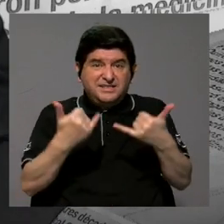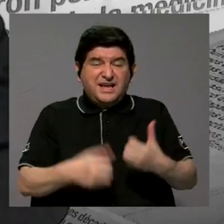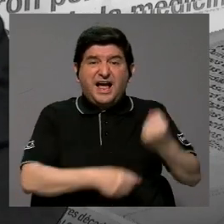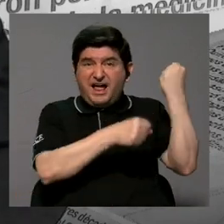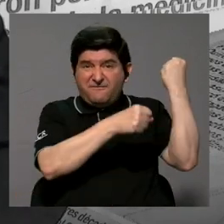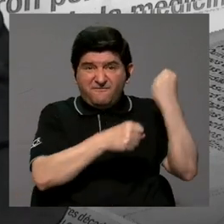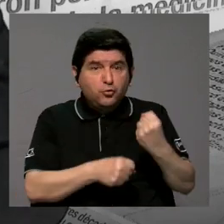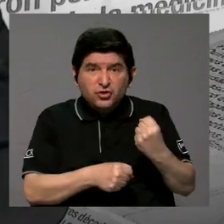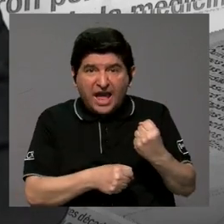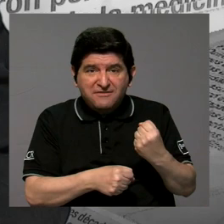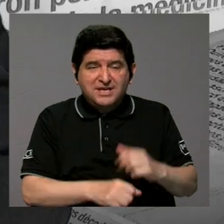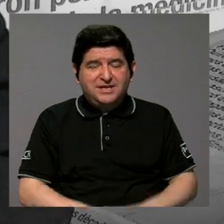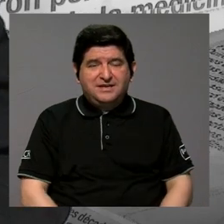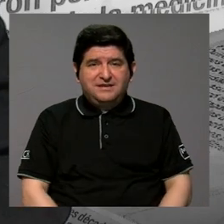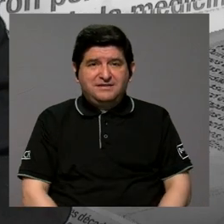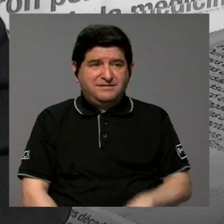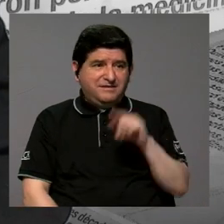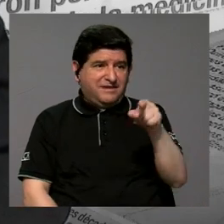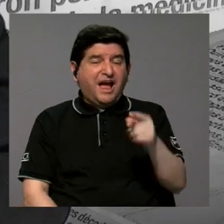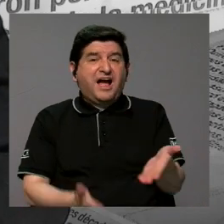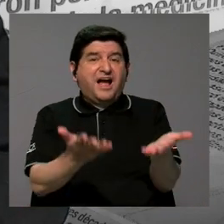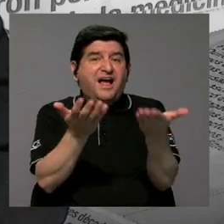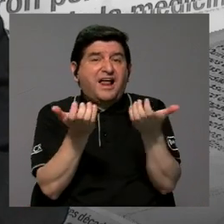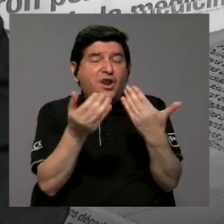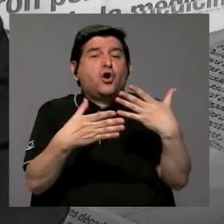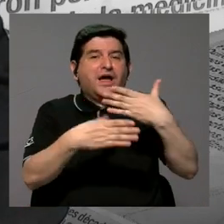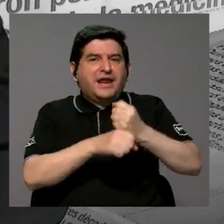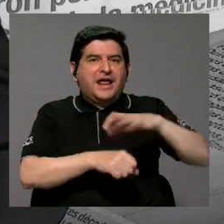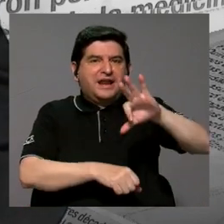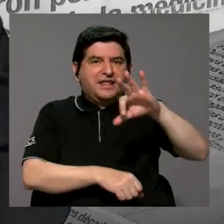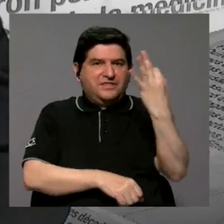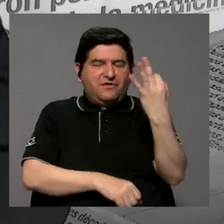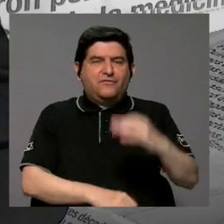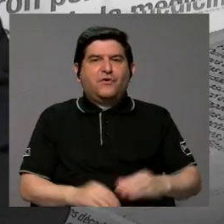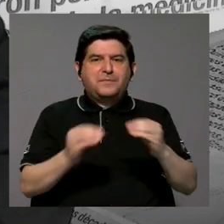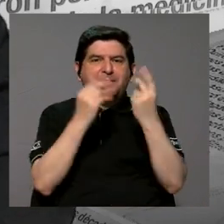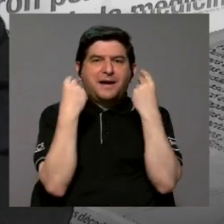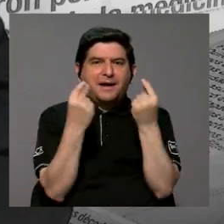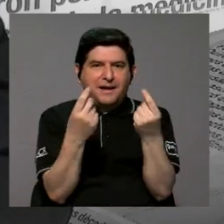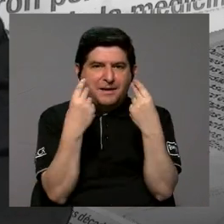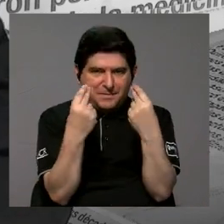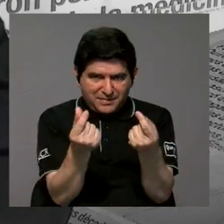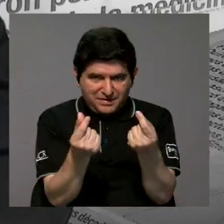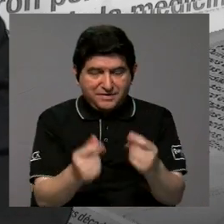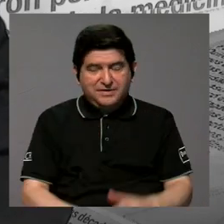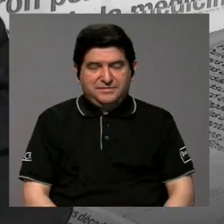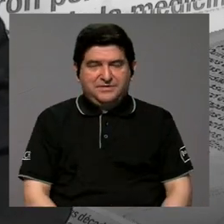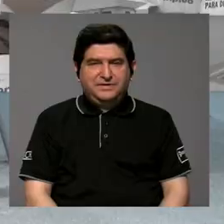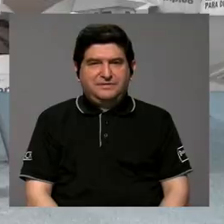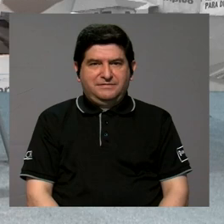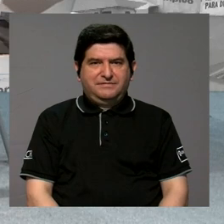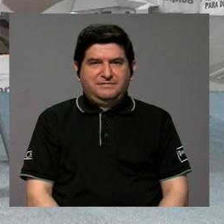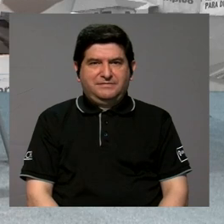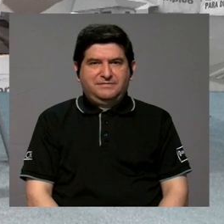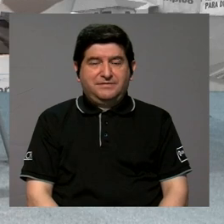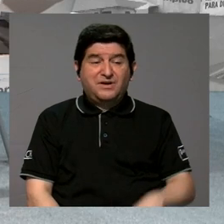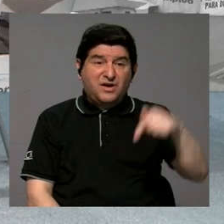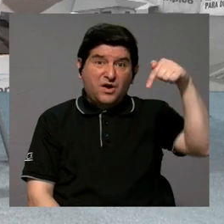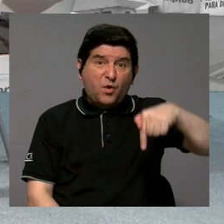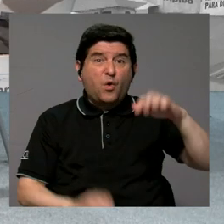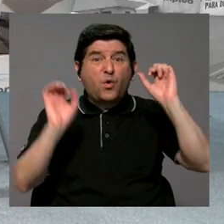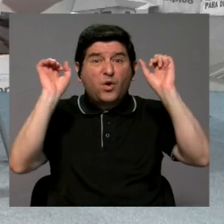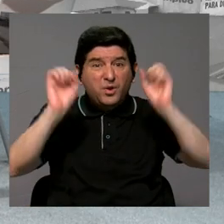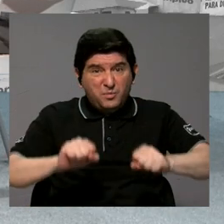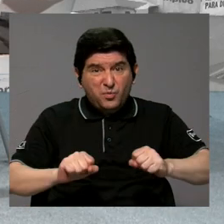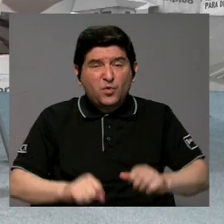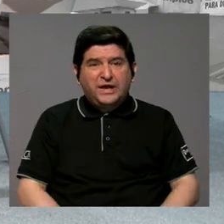Fundebi mucho de lo que se quiso que hiciera de una manera mucho más rápida mucho más ágil hoy